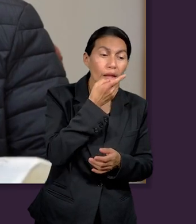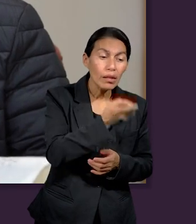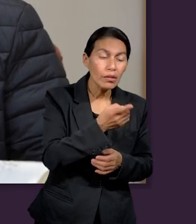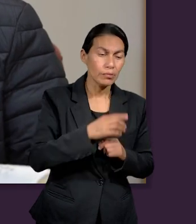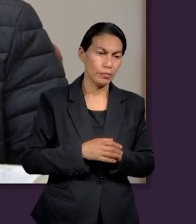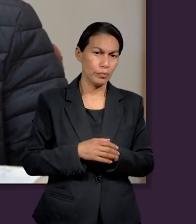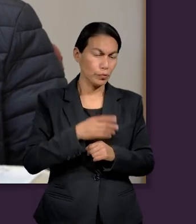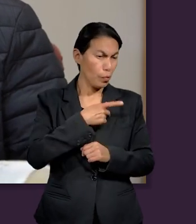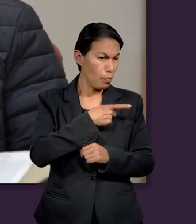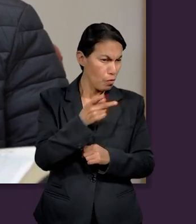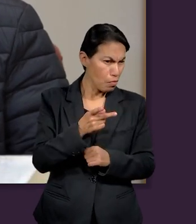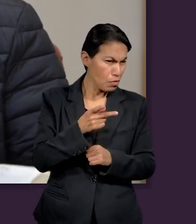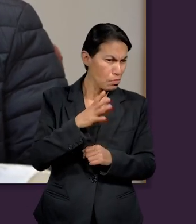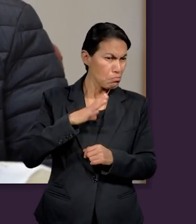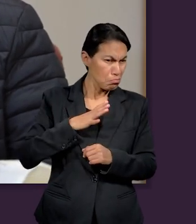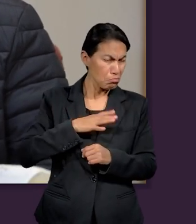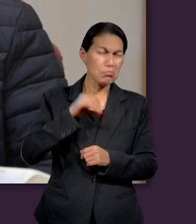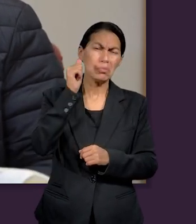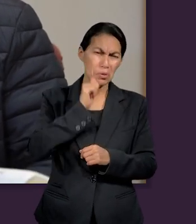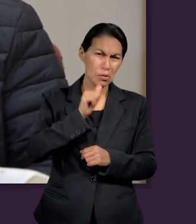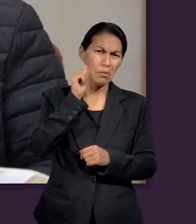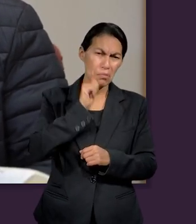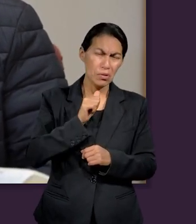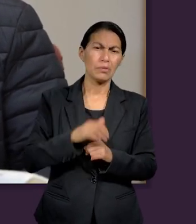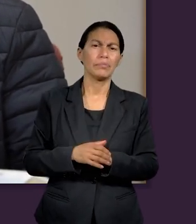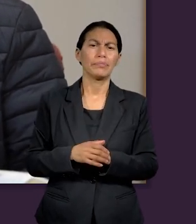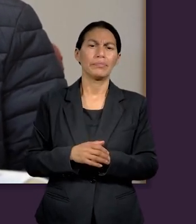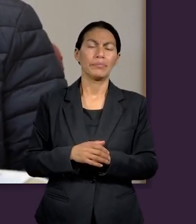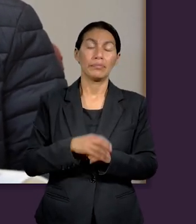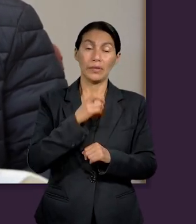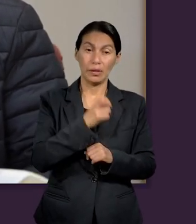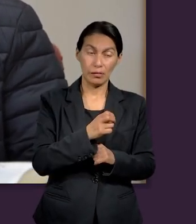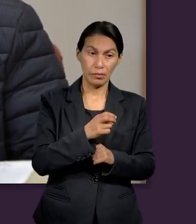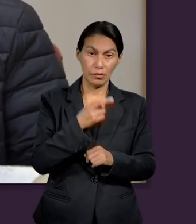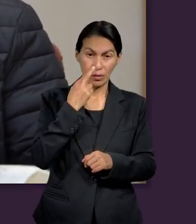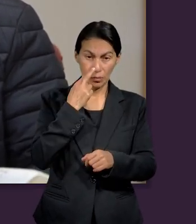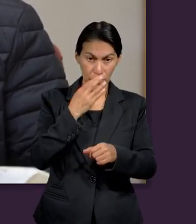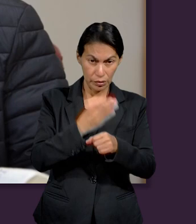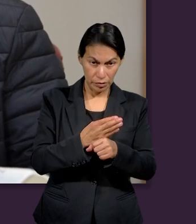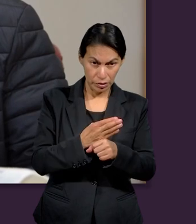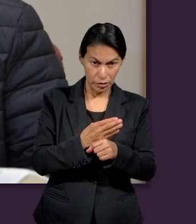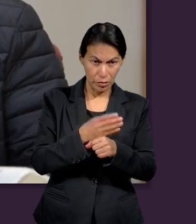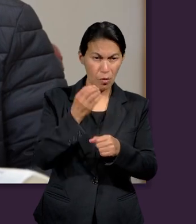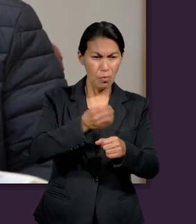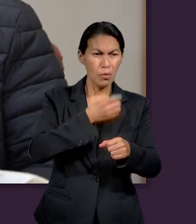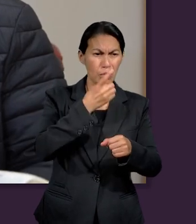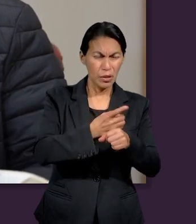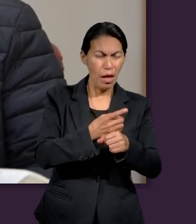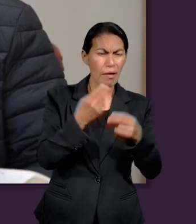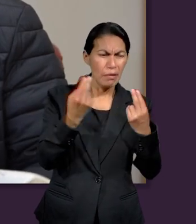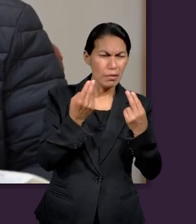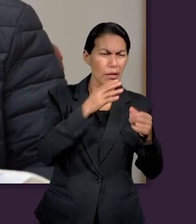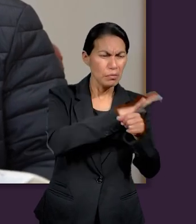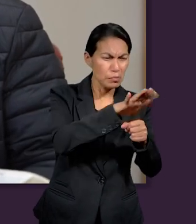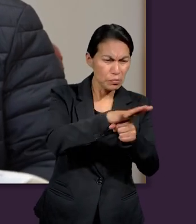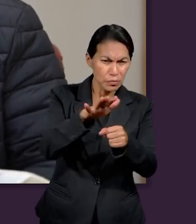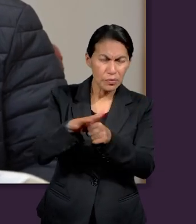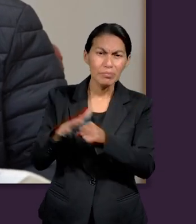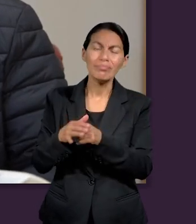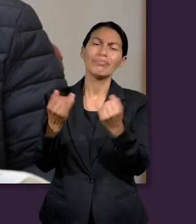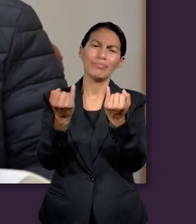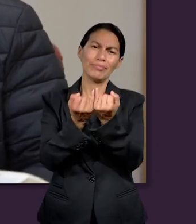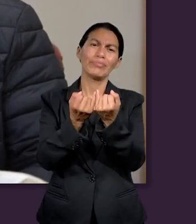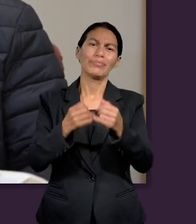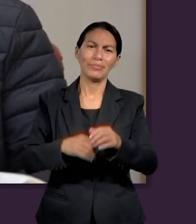discípulos, a los pobres, siempre los van a tener con vosotros. Y es una responsabilidad y un privilegio atender sus